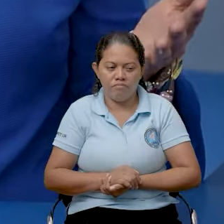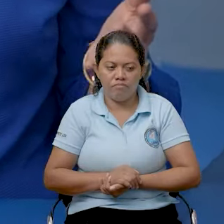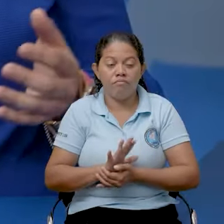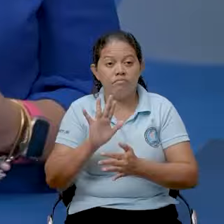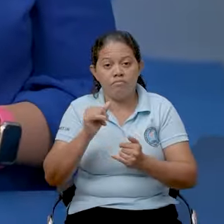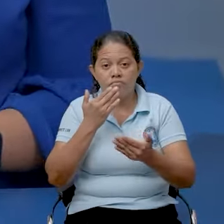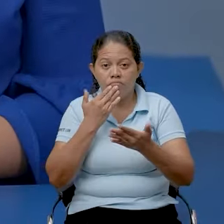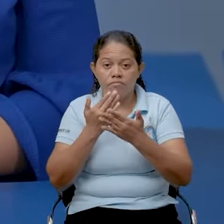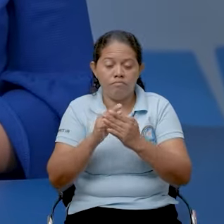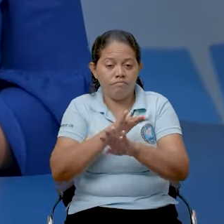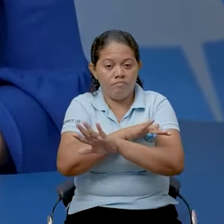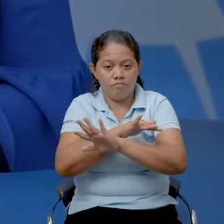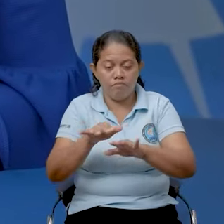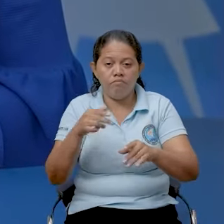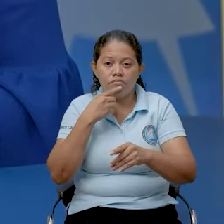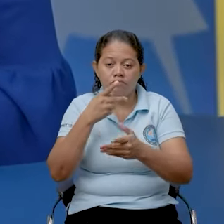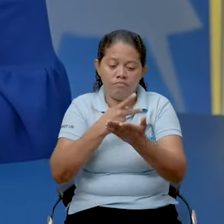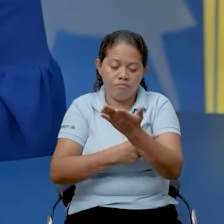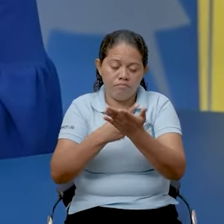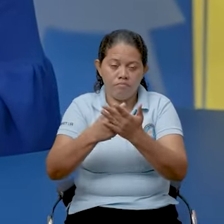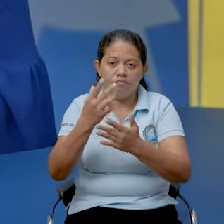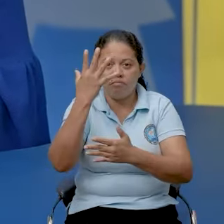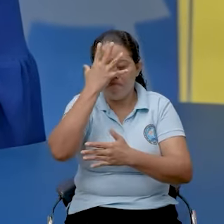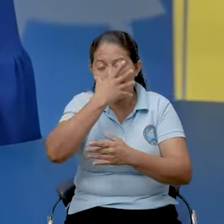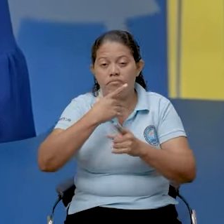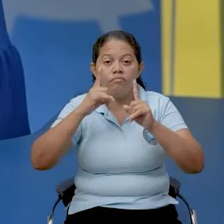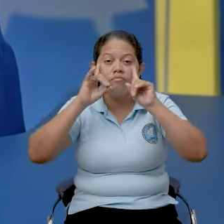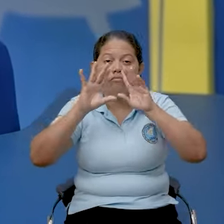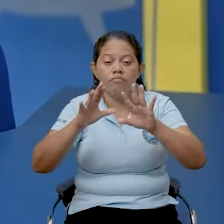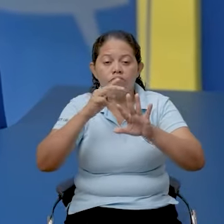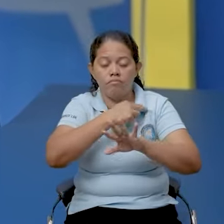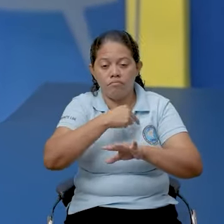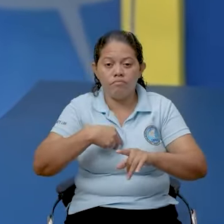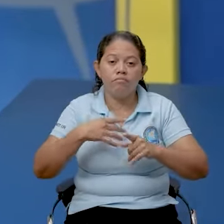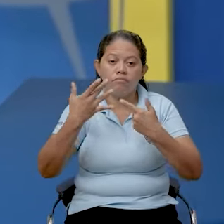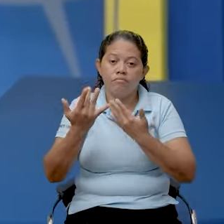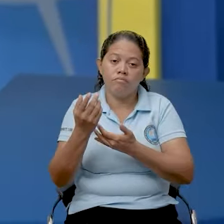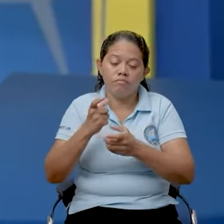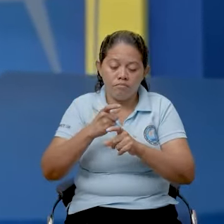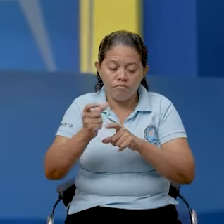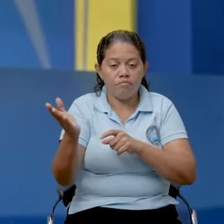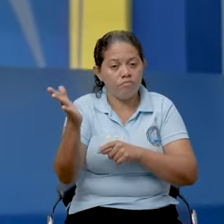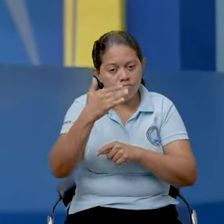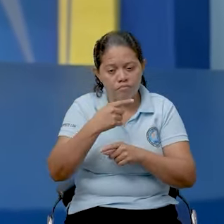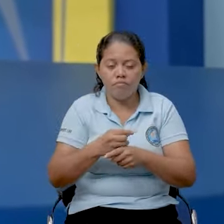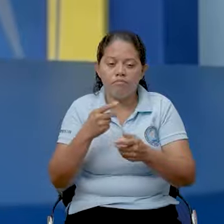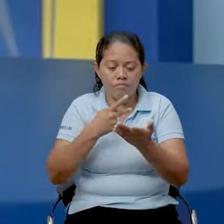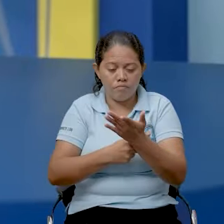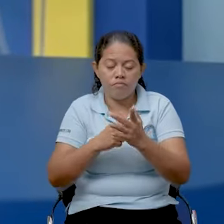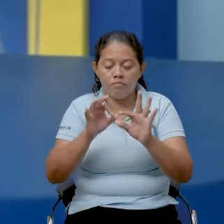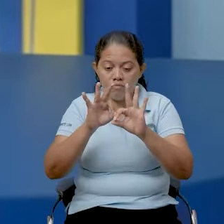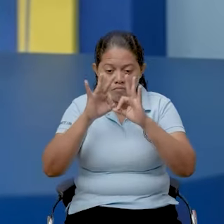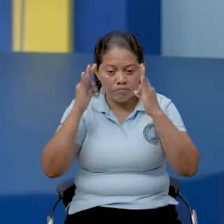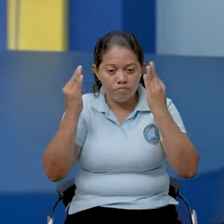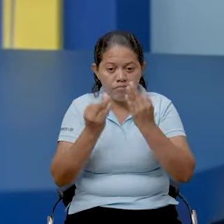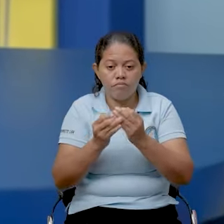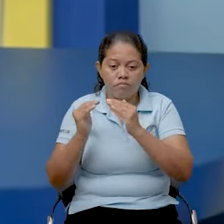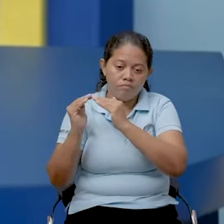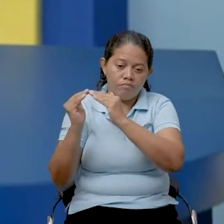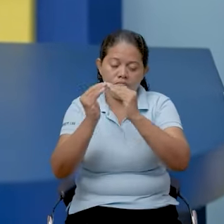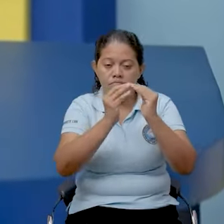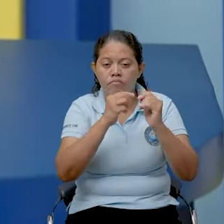Hemos llegado al final de esta edición de su programa Nicaragua Linda y Segura y le invitamos a mantener los planes familiares y